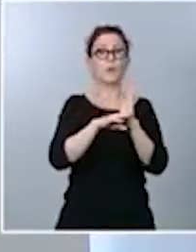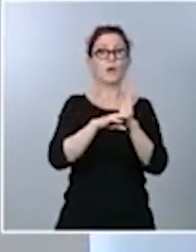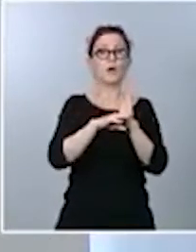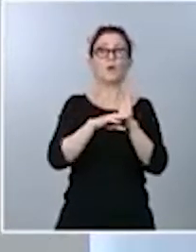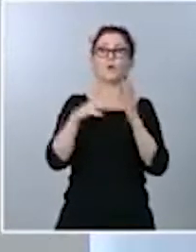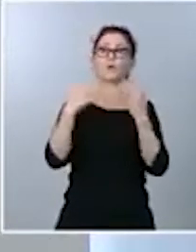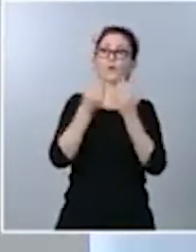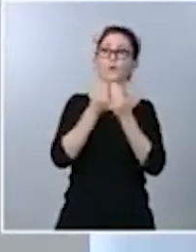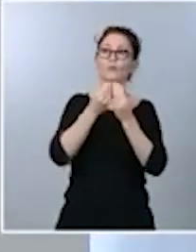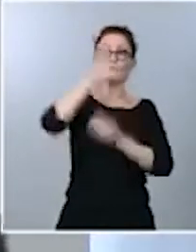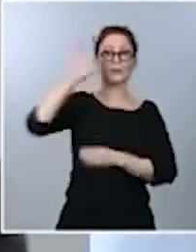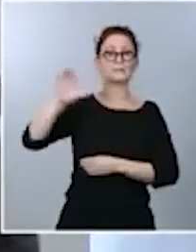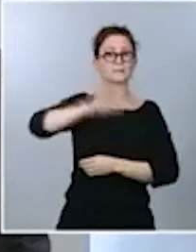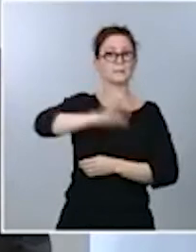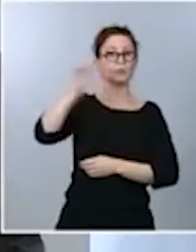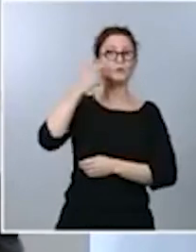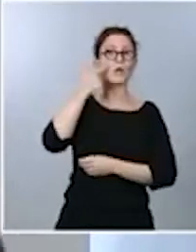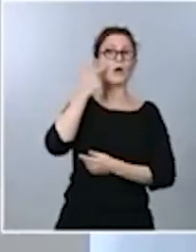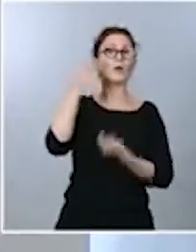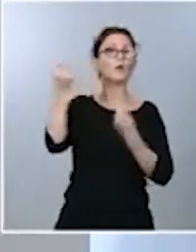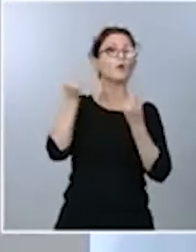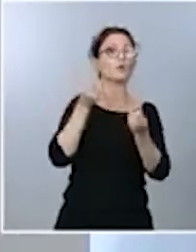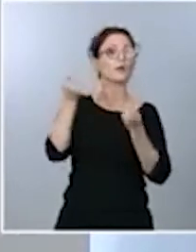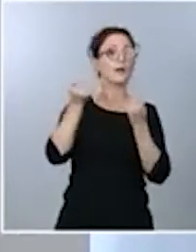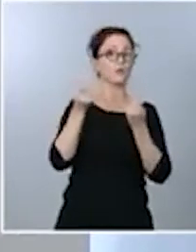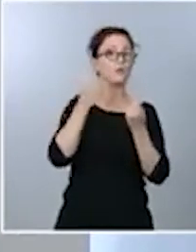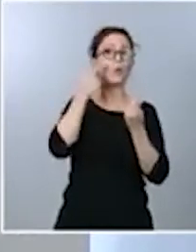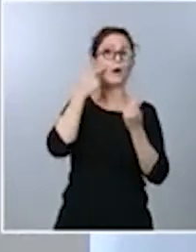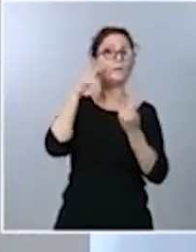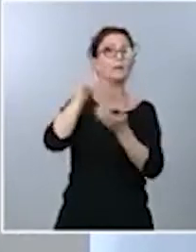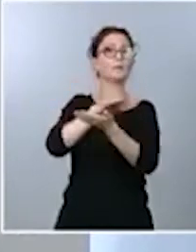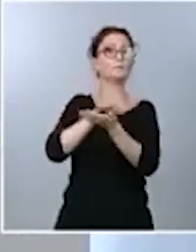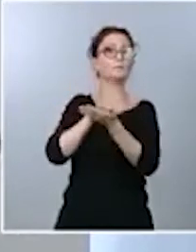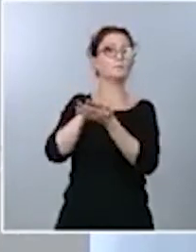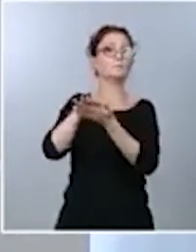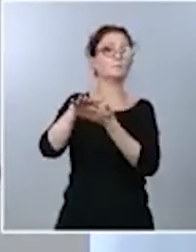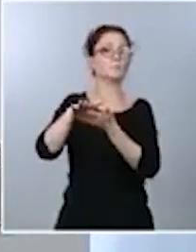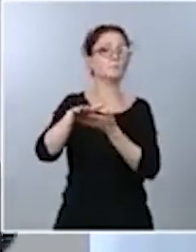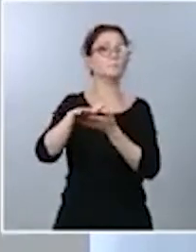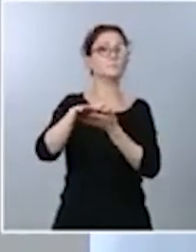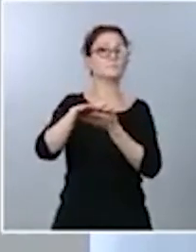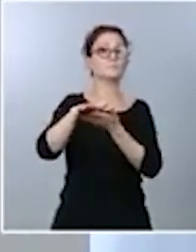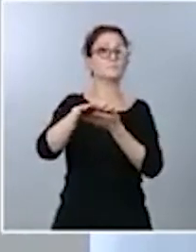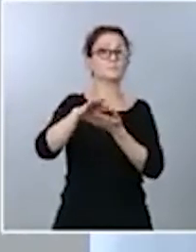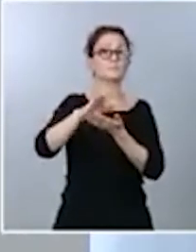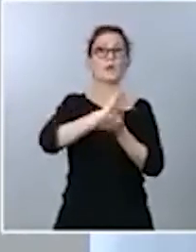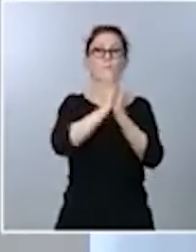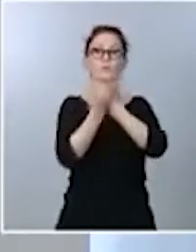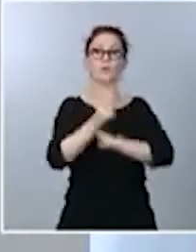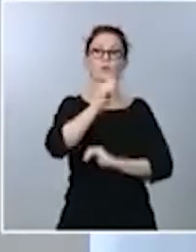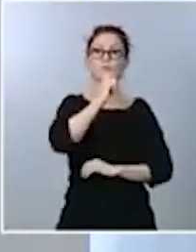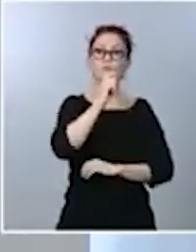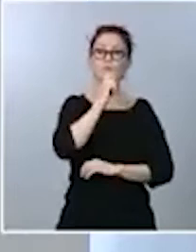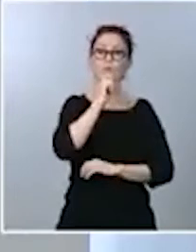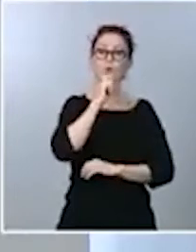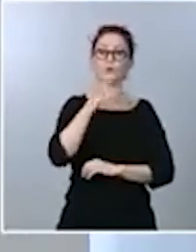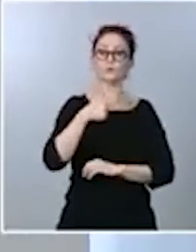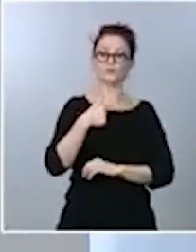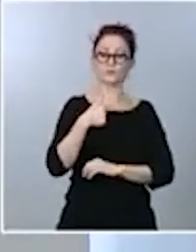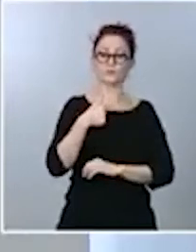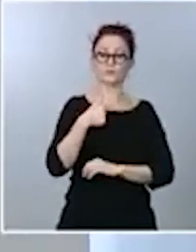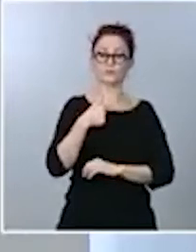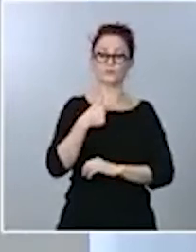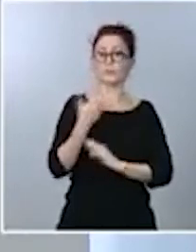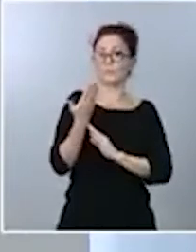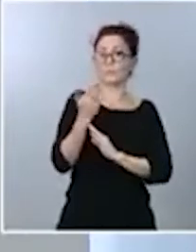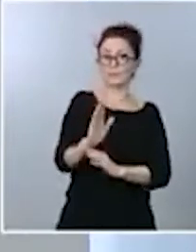Veremos también la evolución, el impacto que hay en esta medida donde se ha tomado. una cosa que estamos evaluando y lo que planteo es esto. Si esta medida